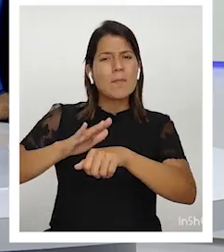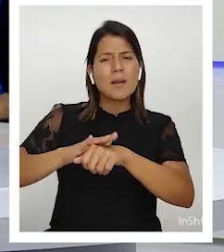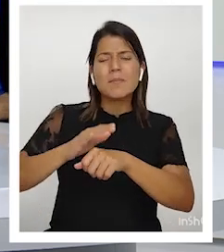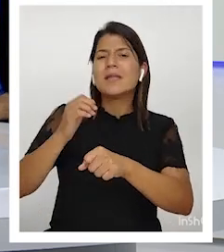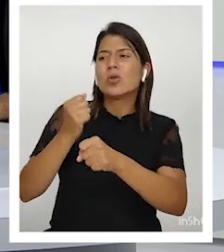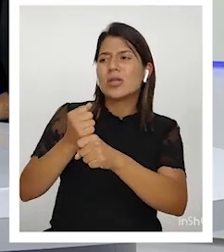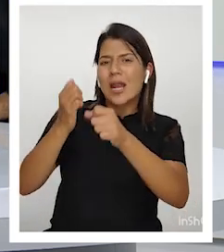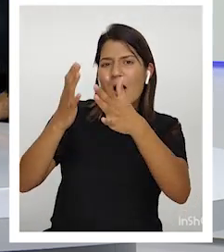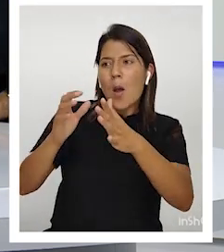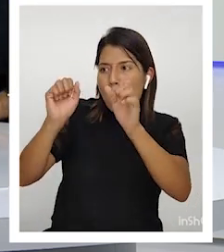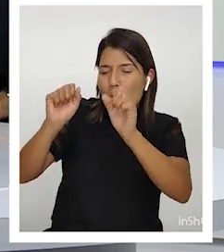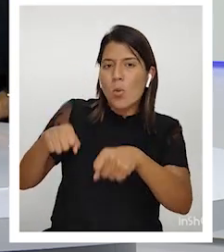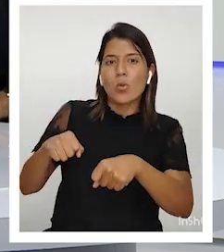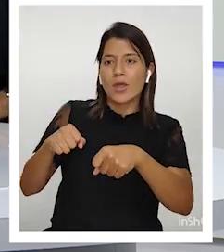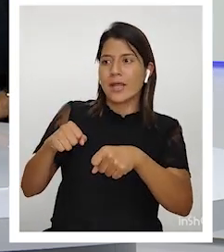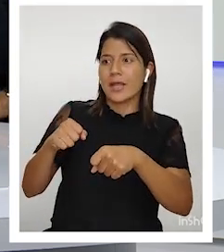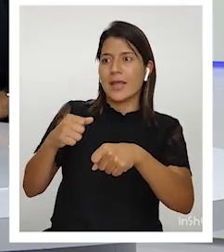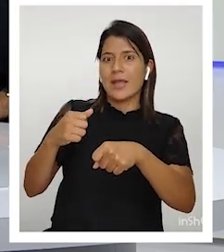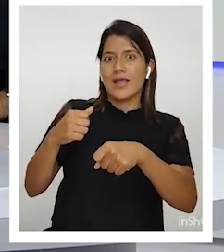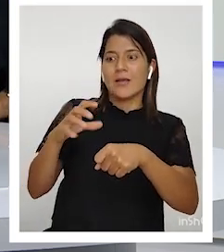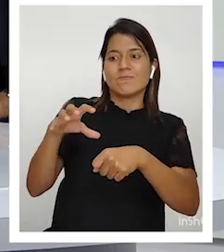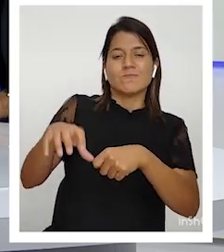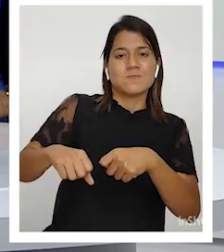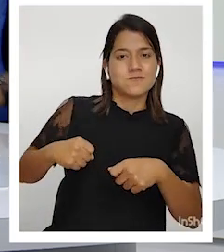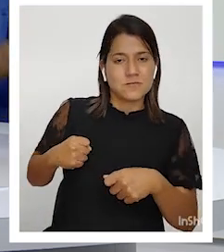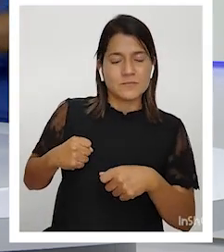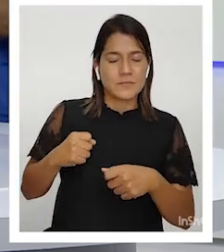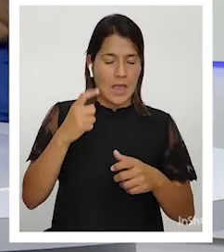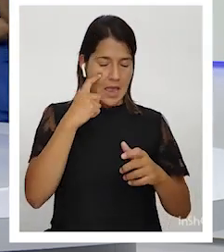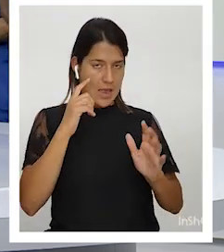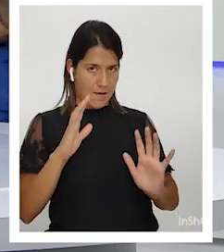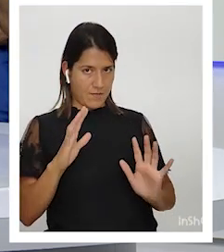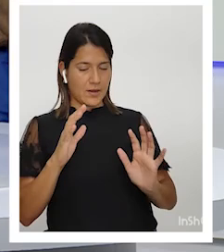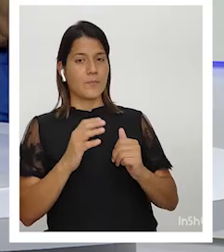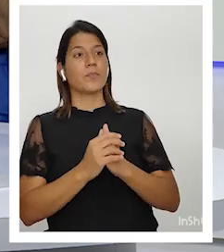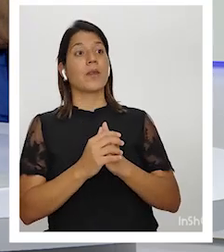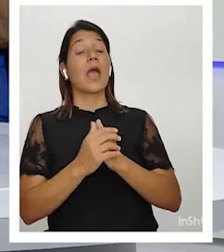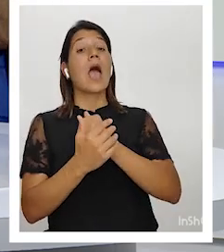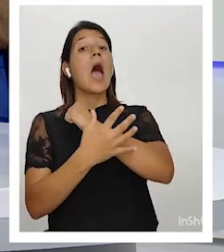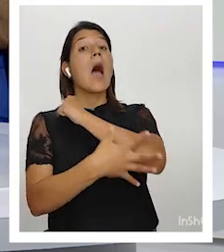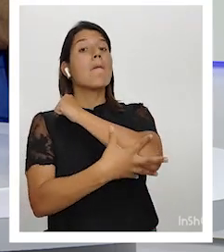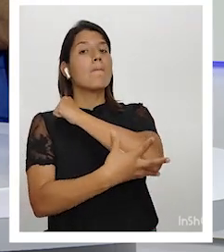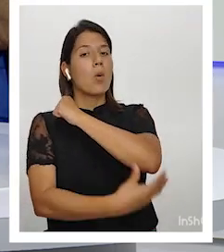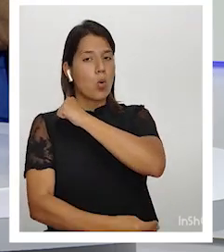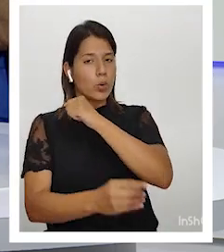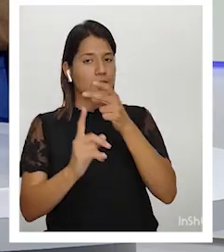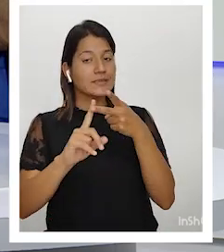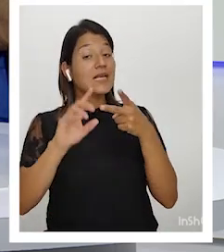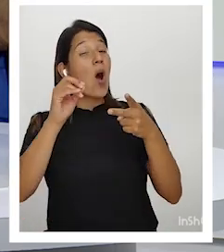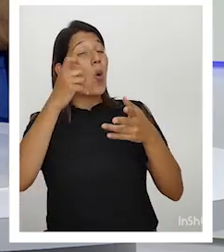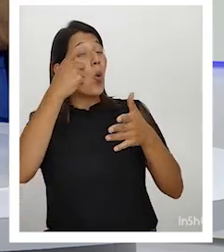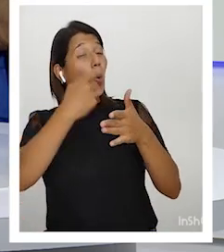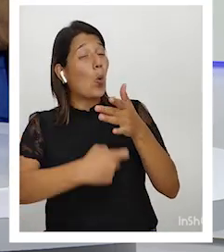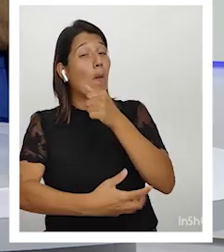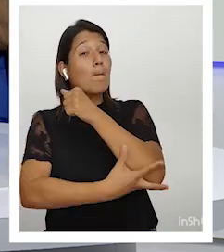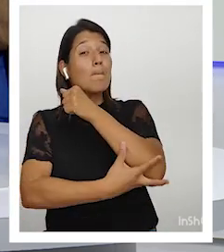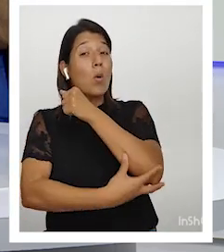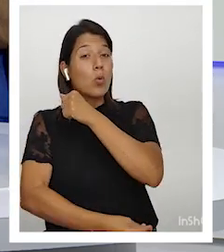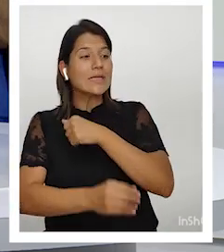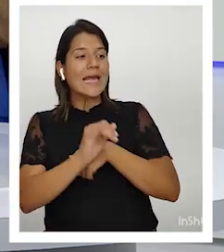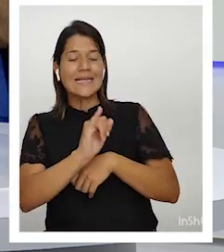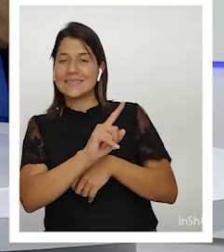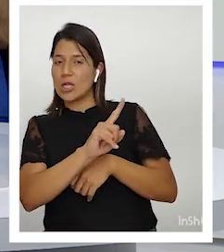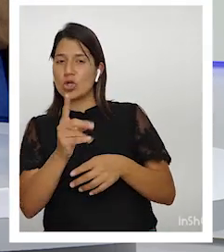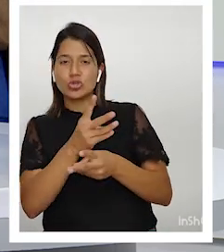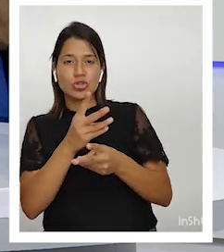funcionarios meter la mano en la caja. O sea, vamos a ver, la pobreza o la extrema pobreza no